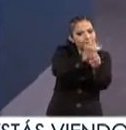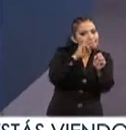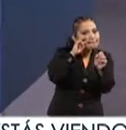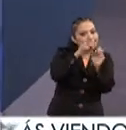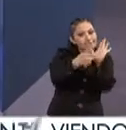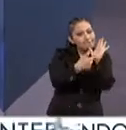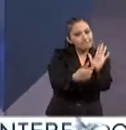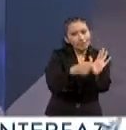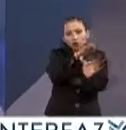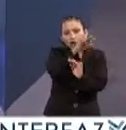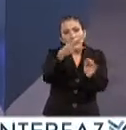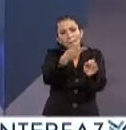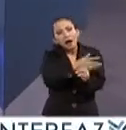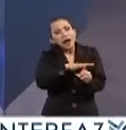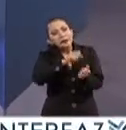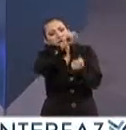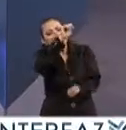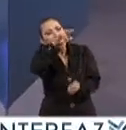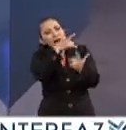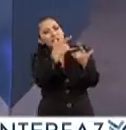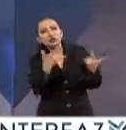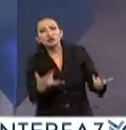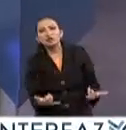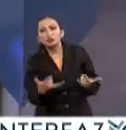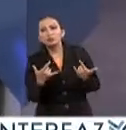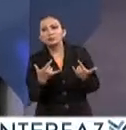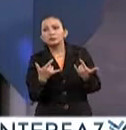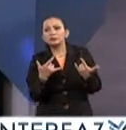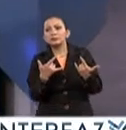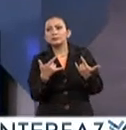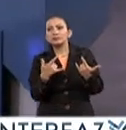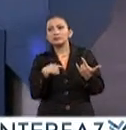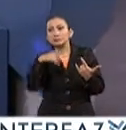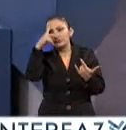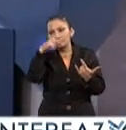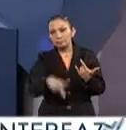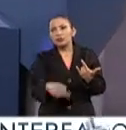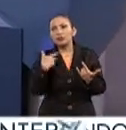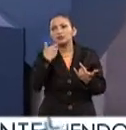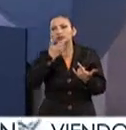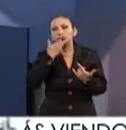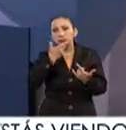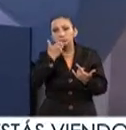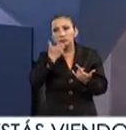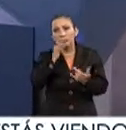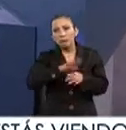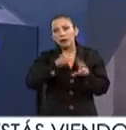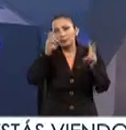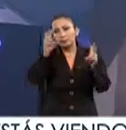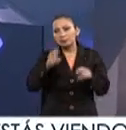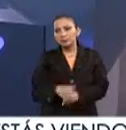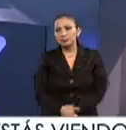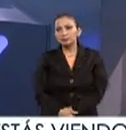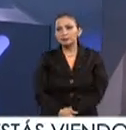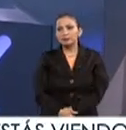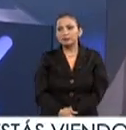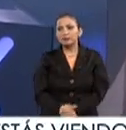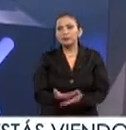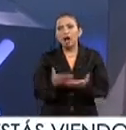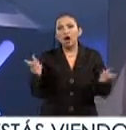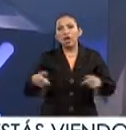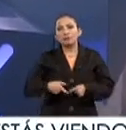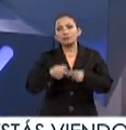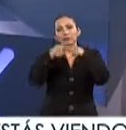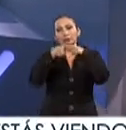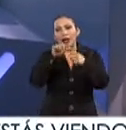ven pues todo lo que sucede en nuestra historia como México en nuestras tradiciones y muchos aspectos más bueno pues vamos a hacer una